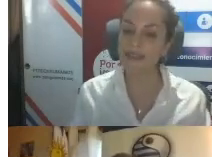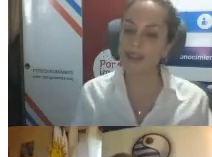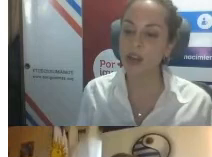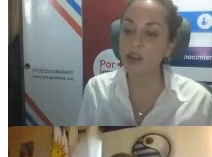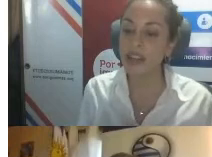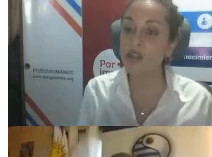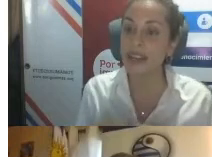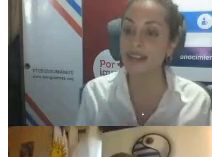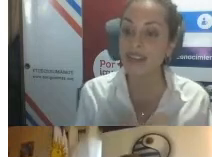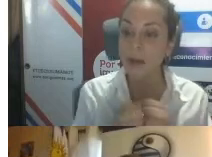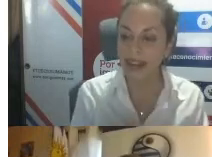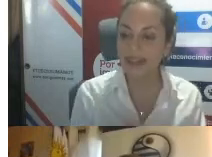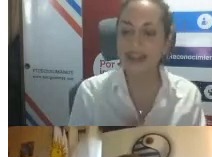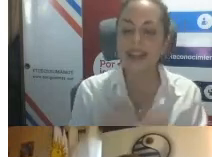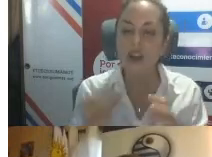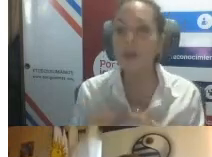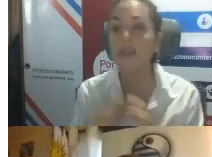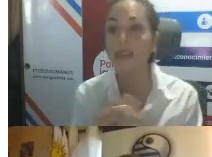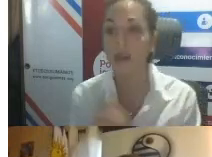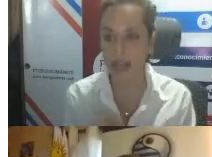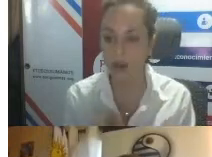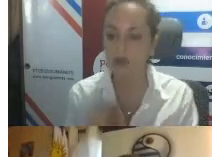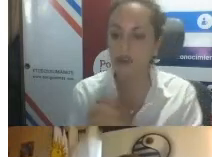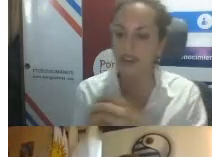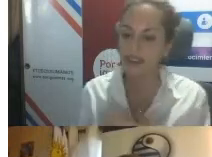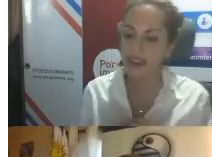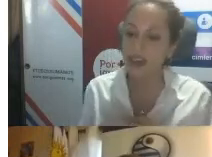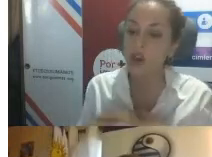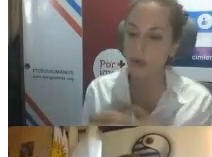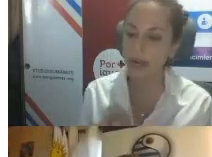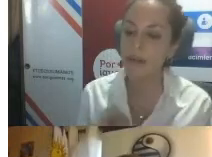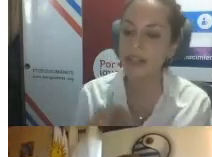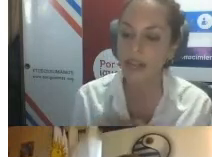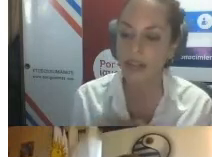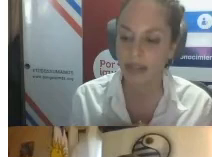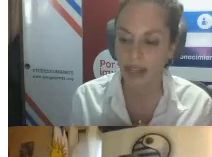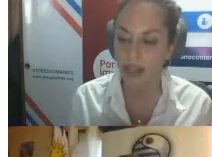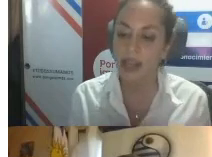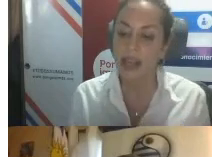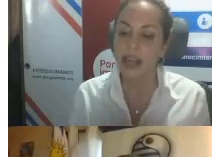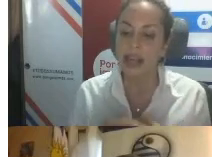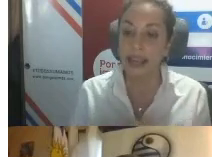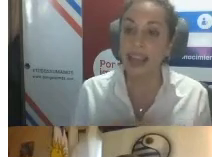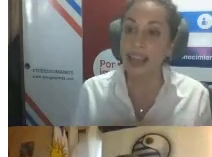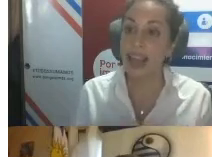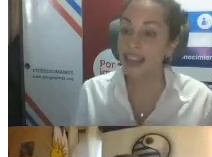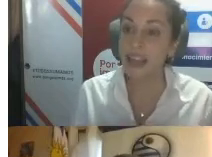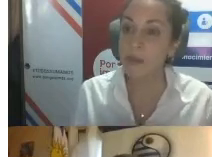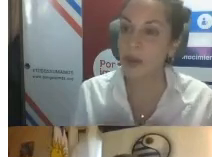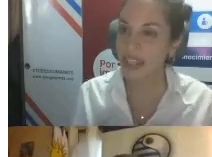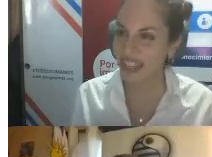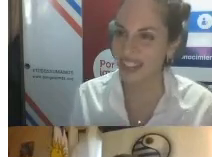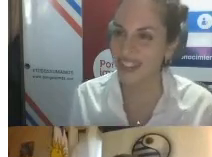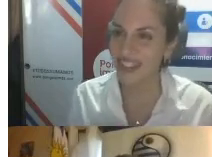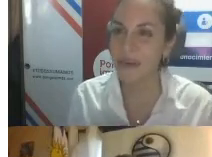guía que contienen sugerencias prácticas de cómo desarrollar o fortalecer los programas de RDC. Y estas guías están